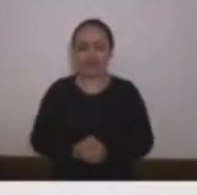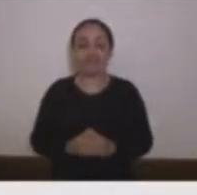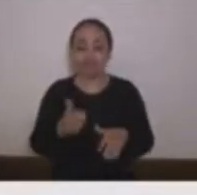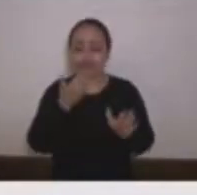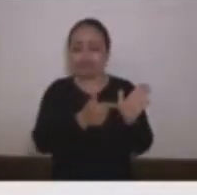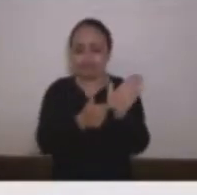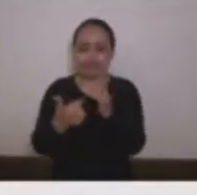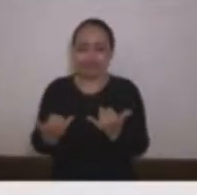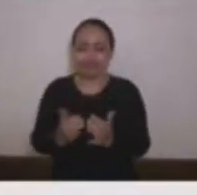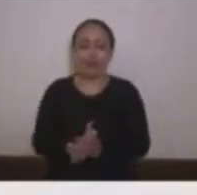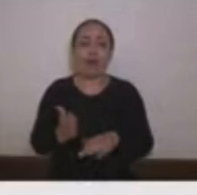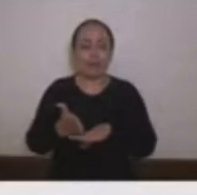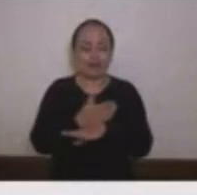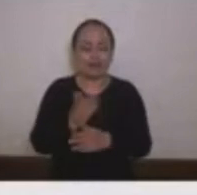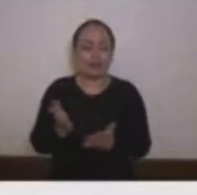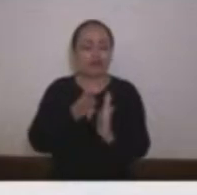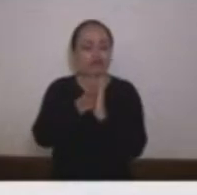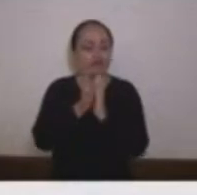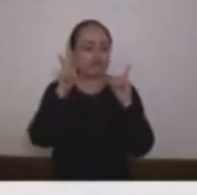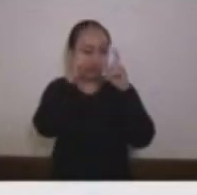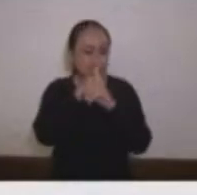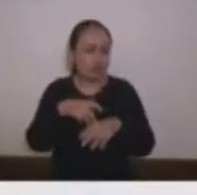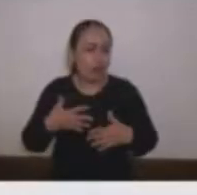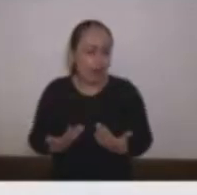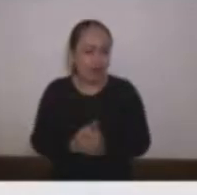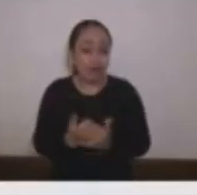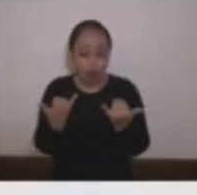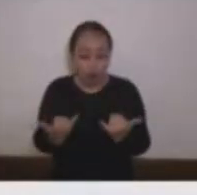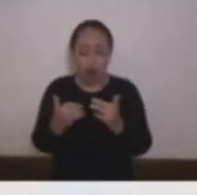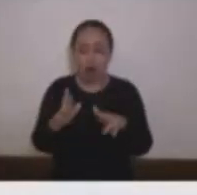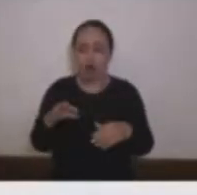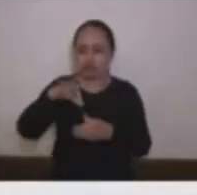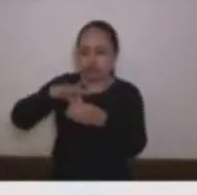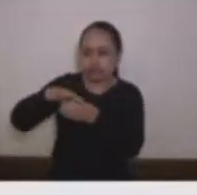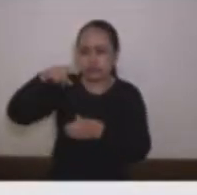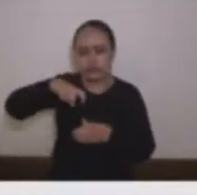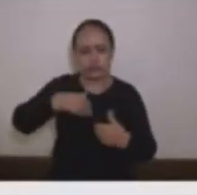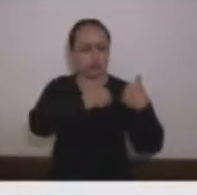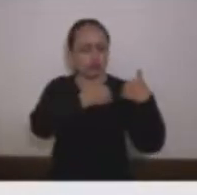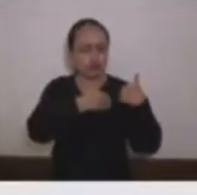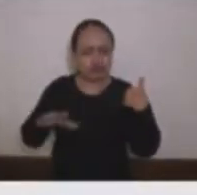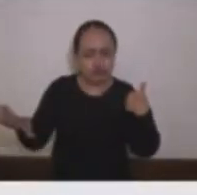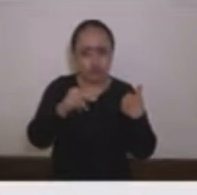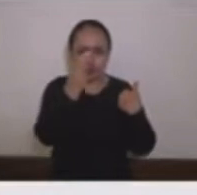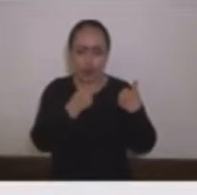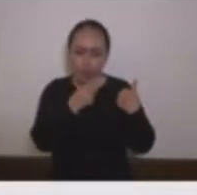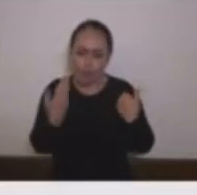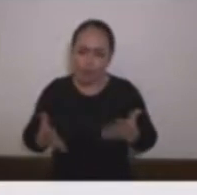por eso la primera reflexión que debemos hacer en este sentido es que esta elección debía hacerse con la más alta responsabilidad con la ciudad